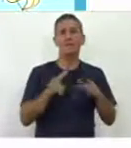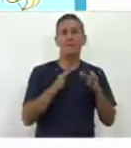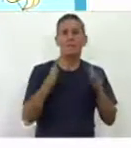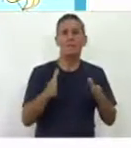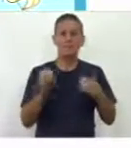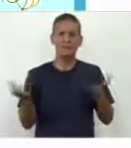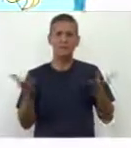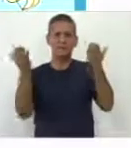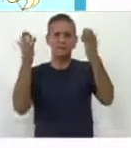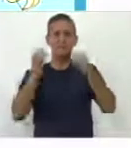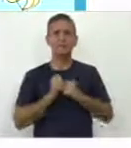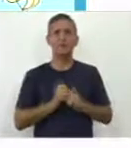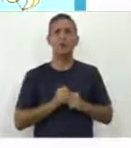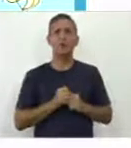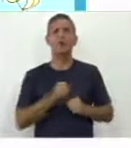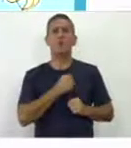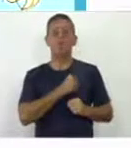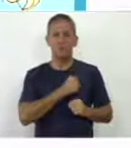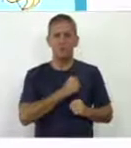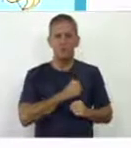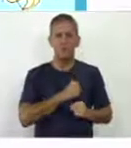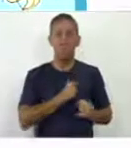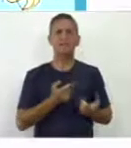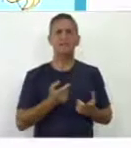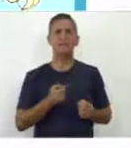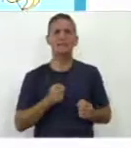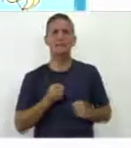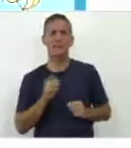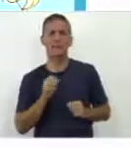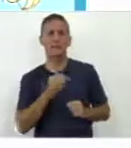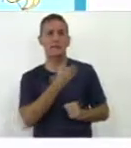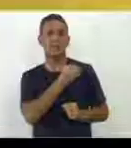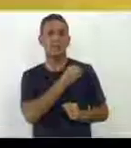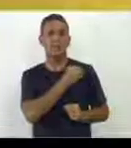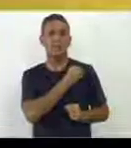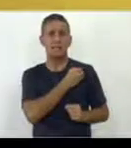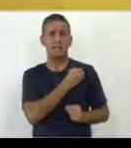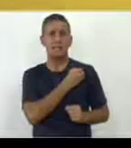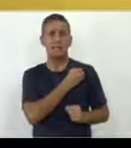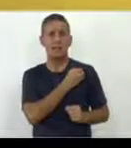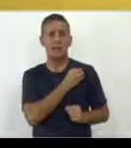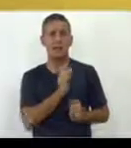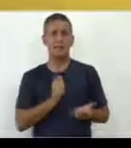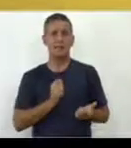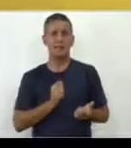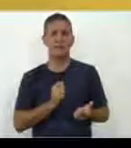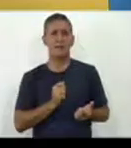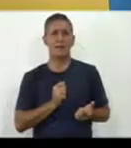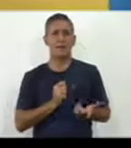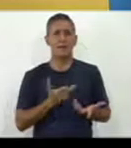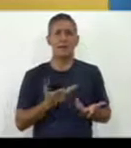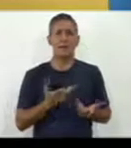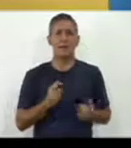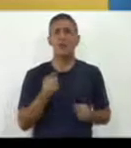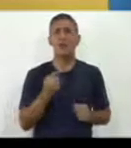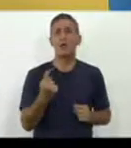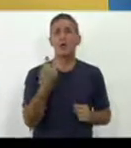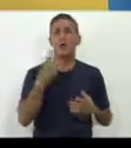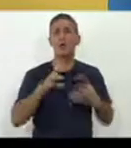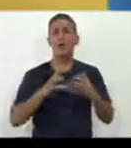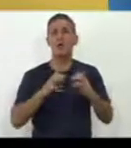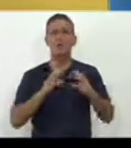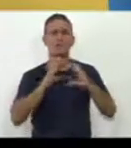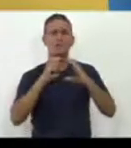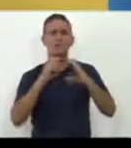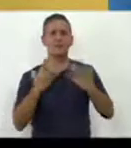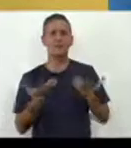Por tanto, cuando se quiere llamar la atención y no tiene que ser obligatoriamente con una palabra y el sol es una